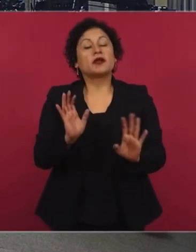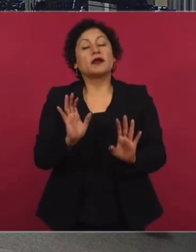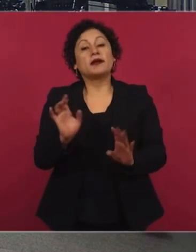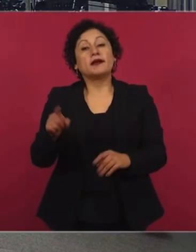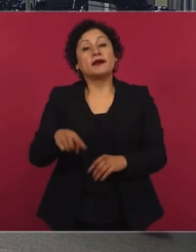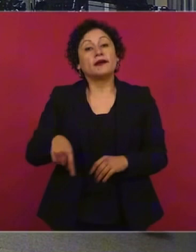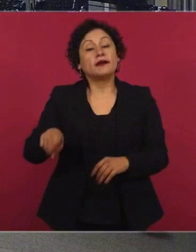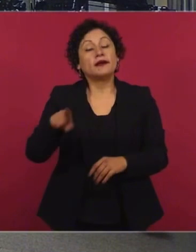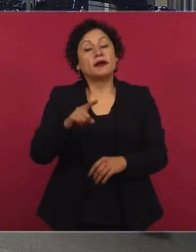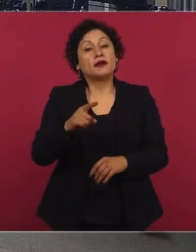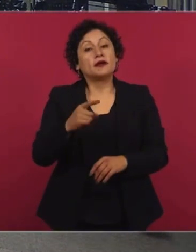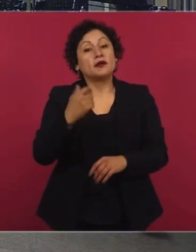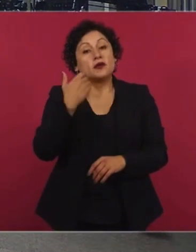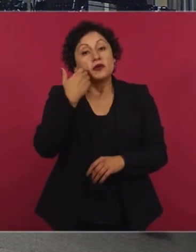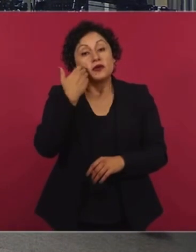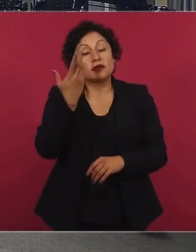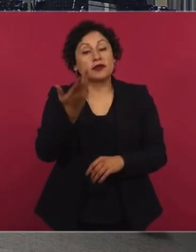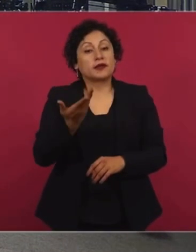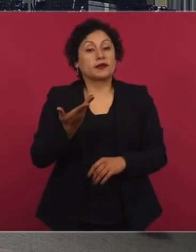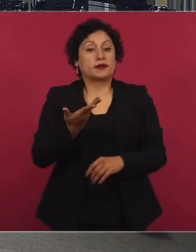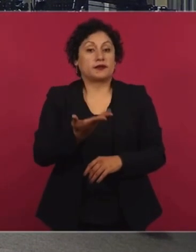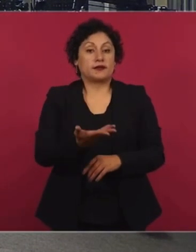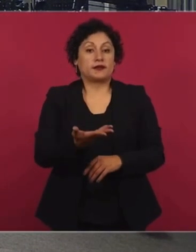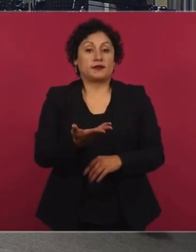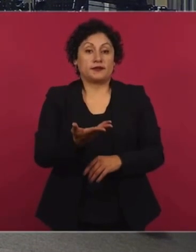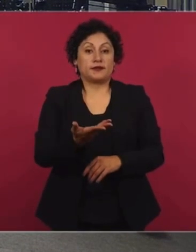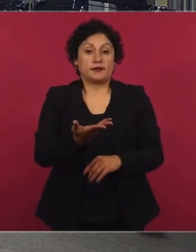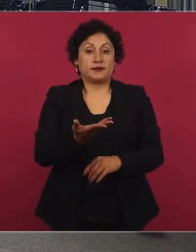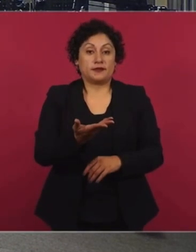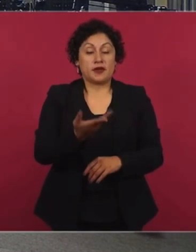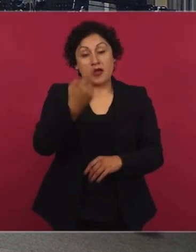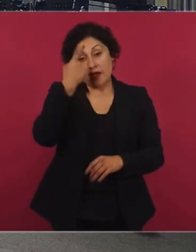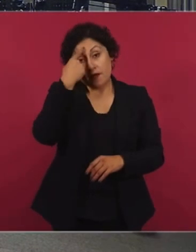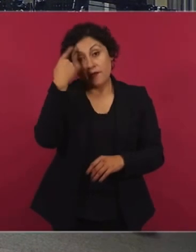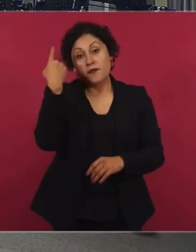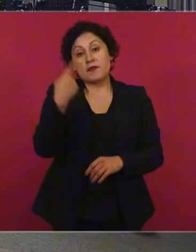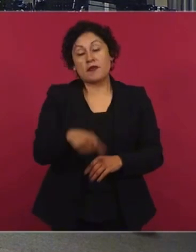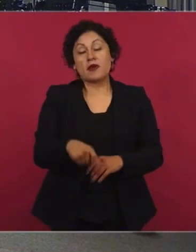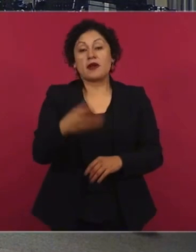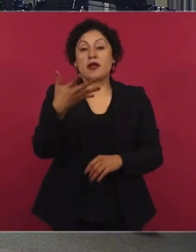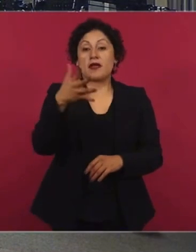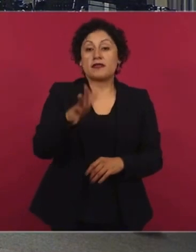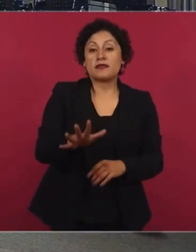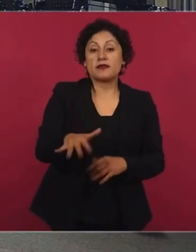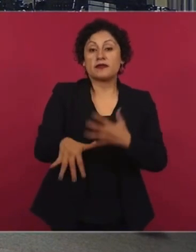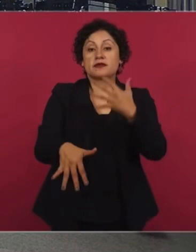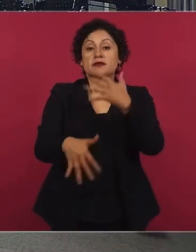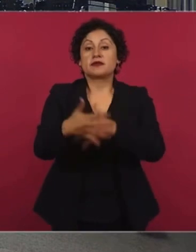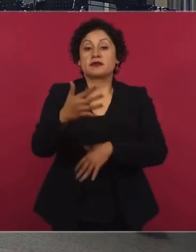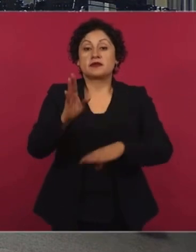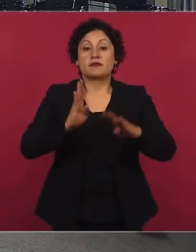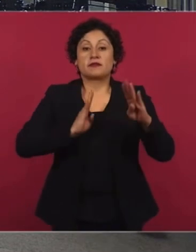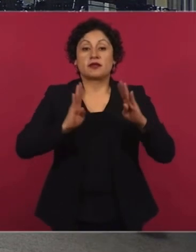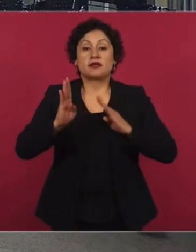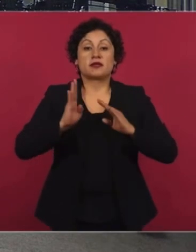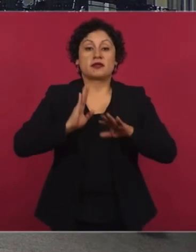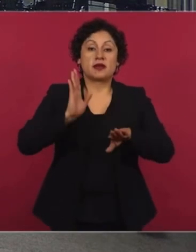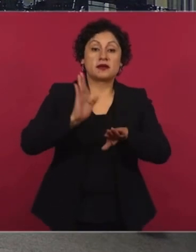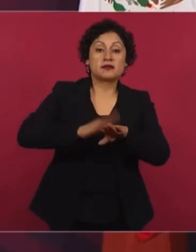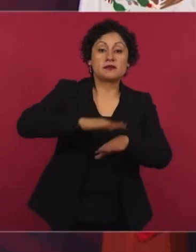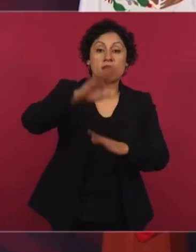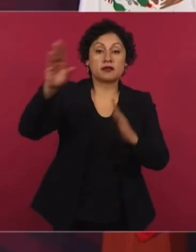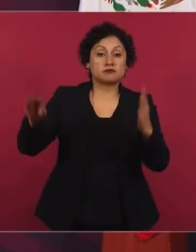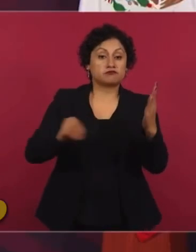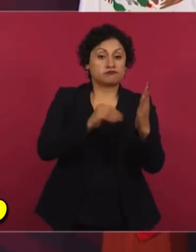a 10, 15 militares más, 20